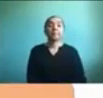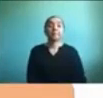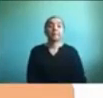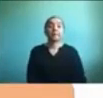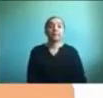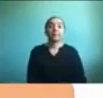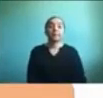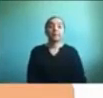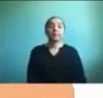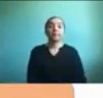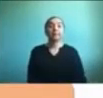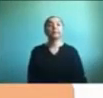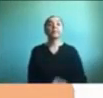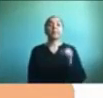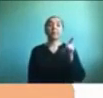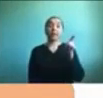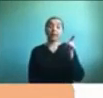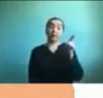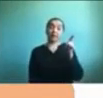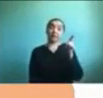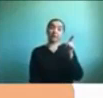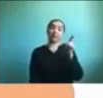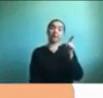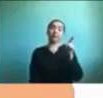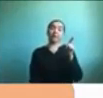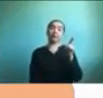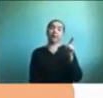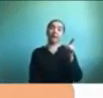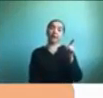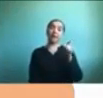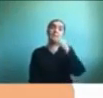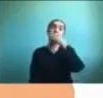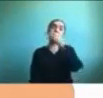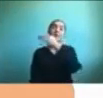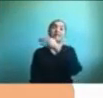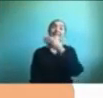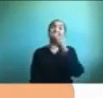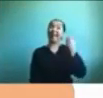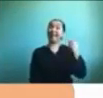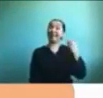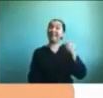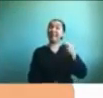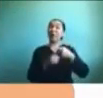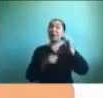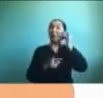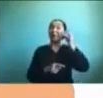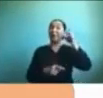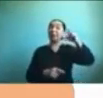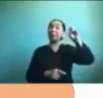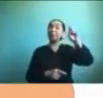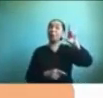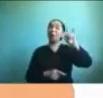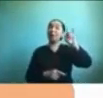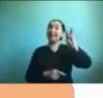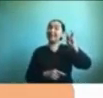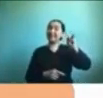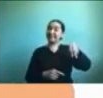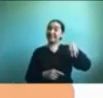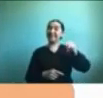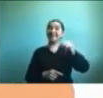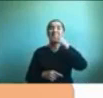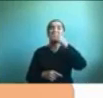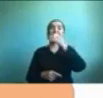entonces acá un poco como lo que decía Polín cómo se pueden enseñar estas rutinas una opción es a través de